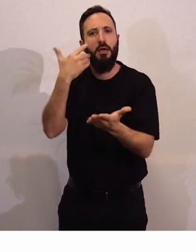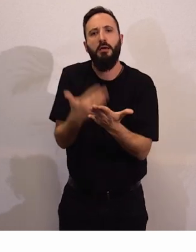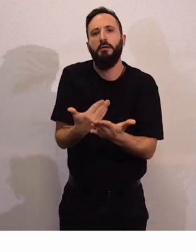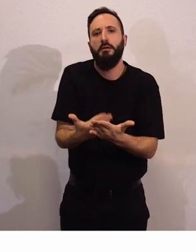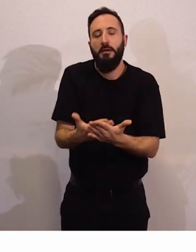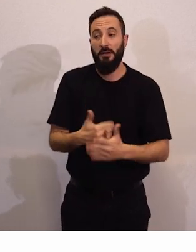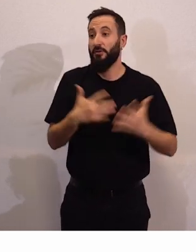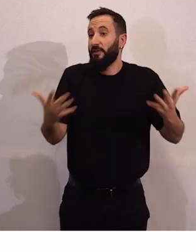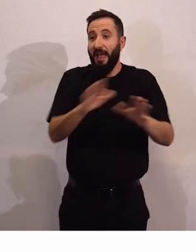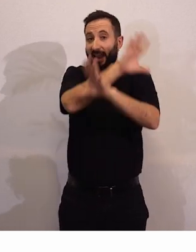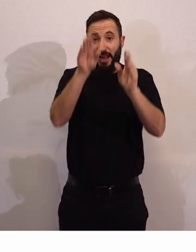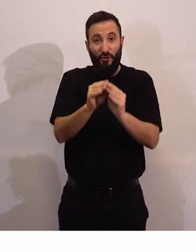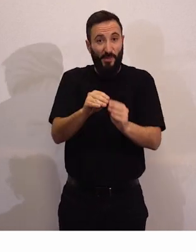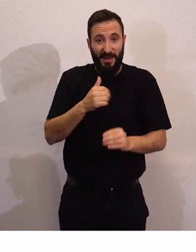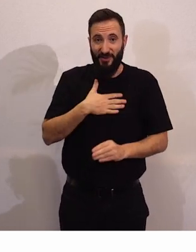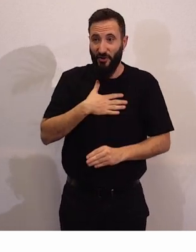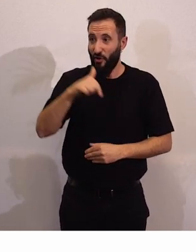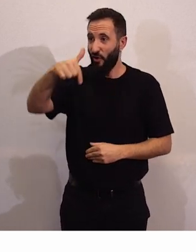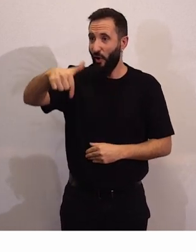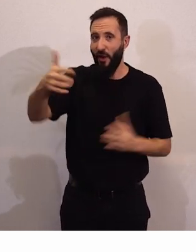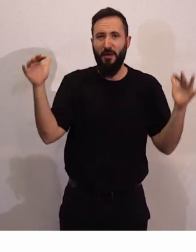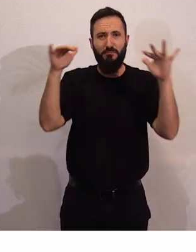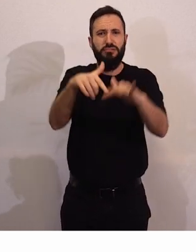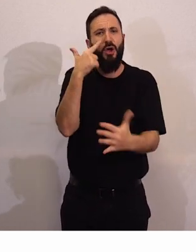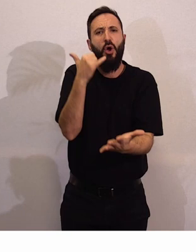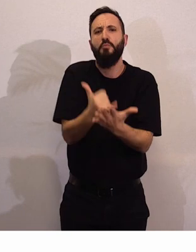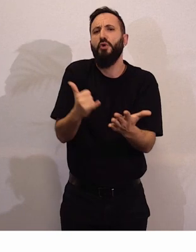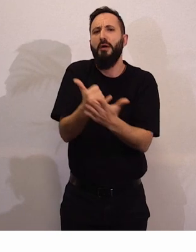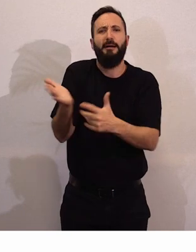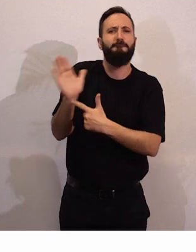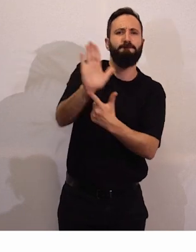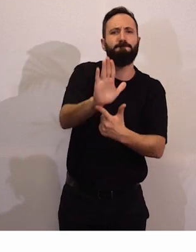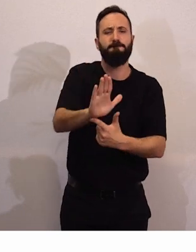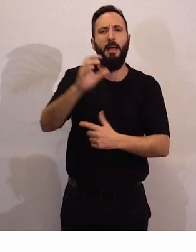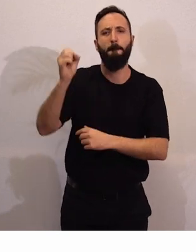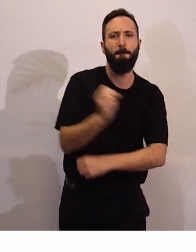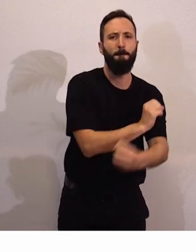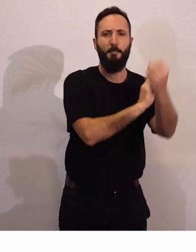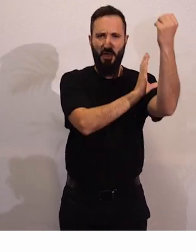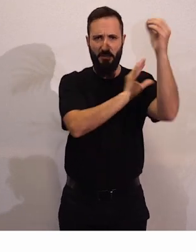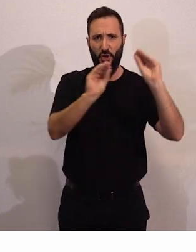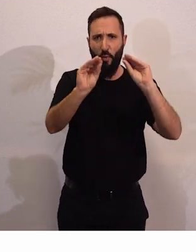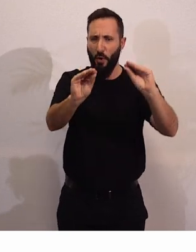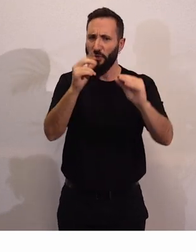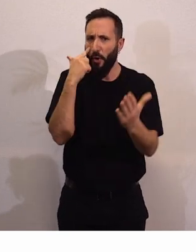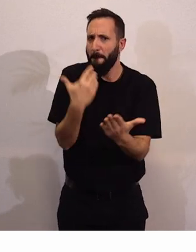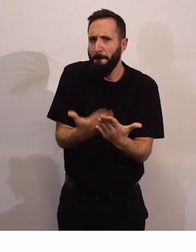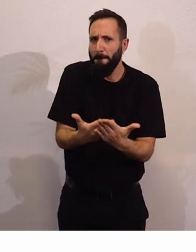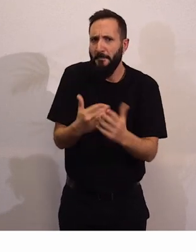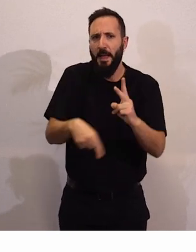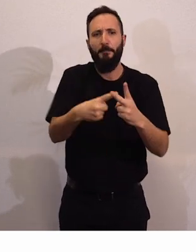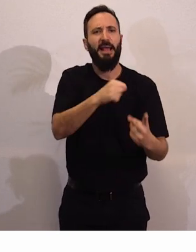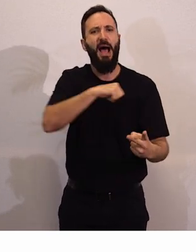de que estéis dando esta muestra de empoderamiento, que estéis dando esta muestra de